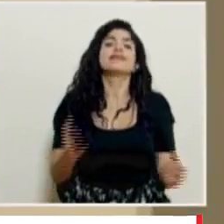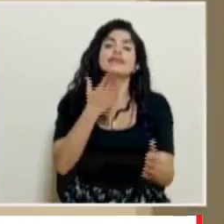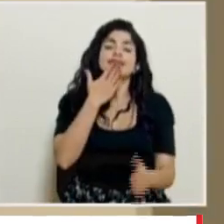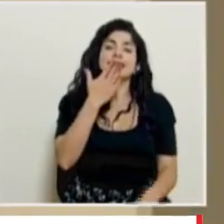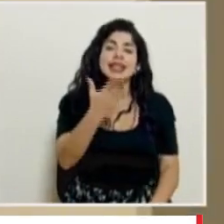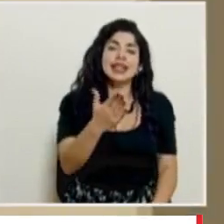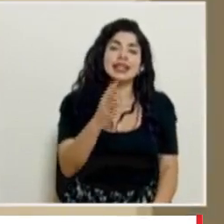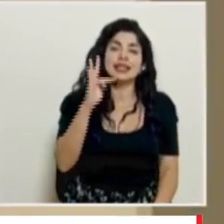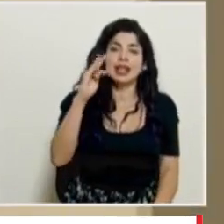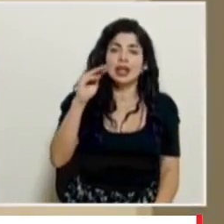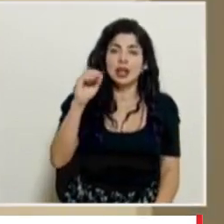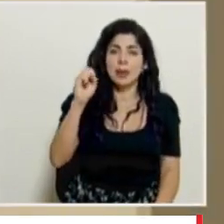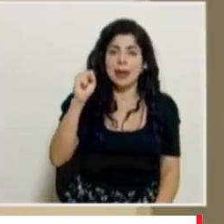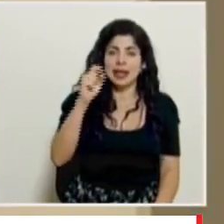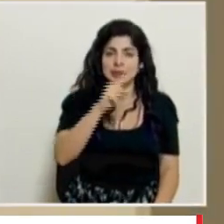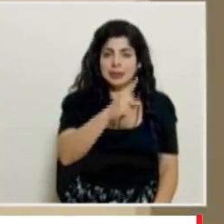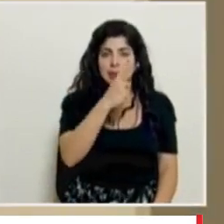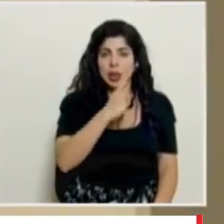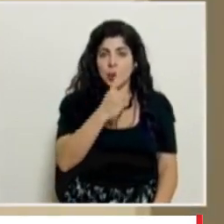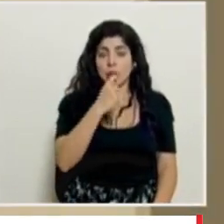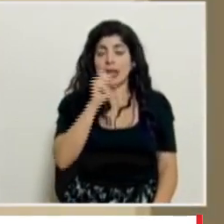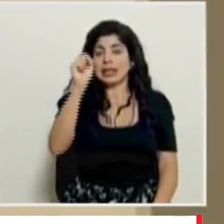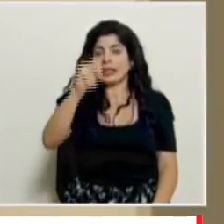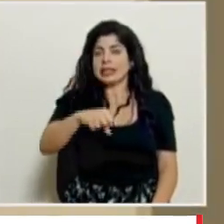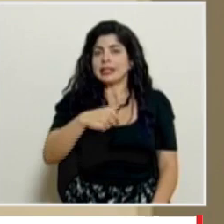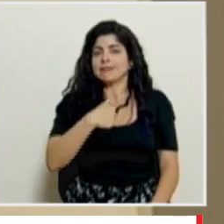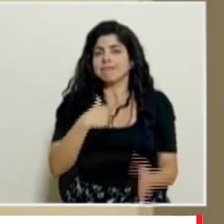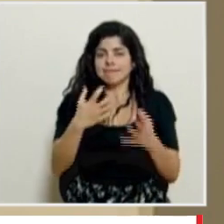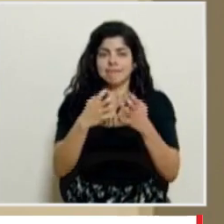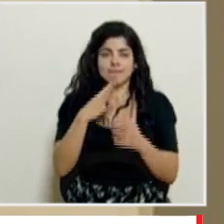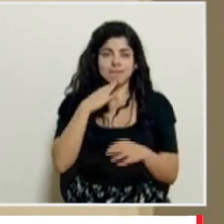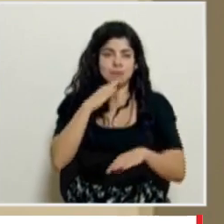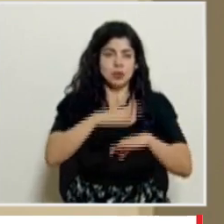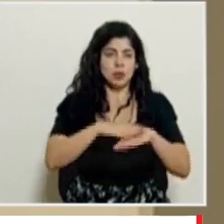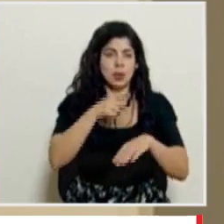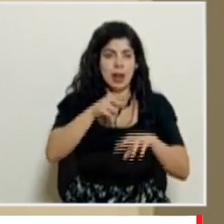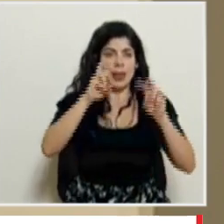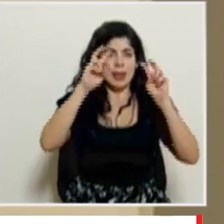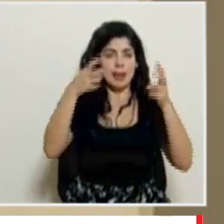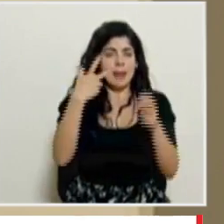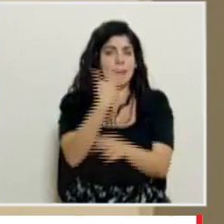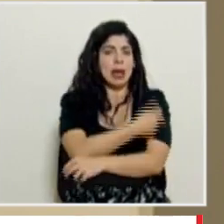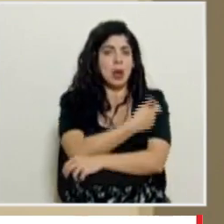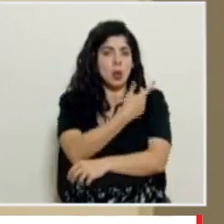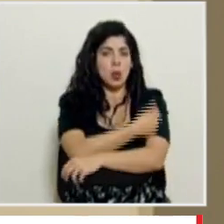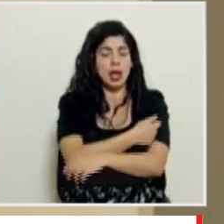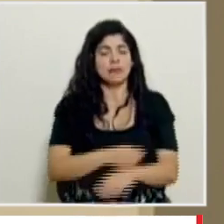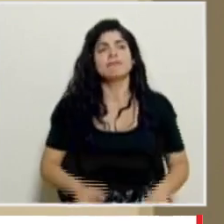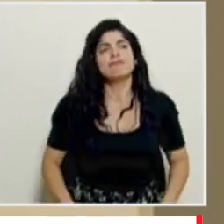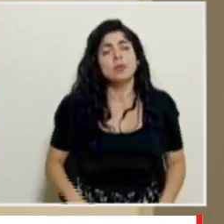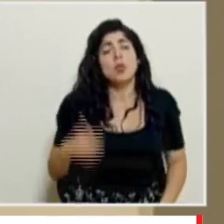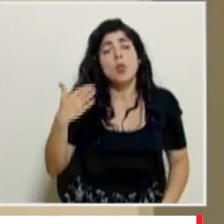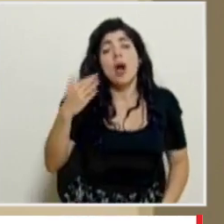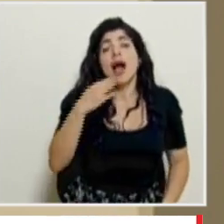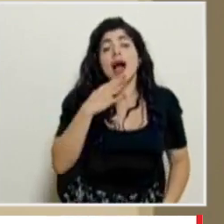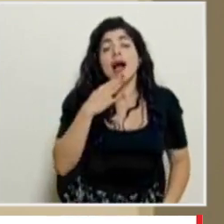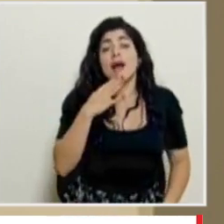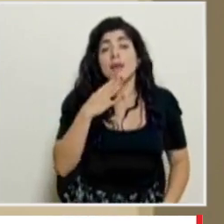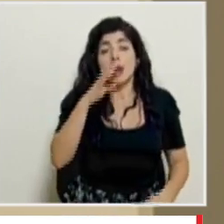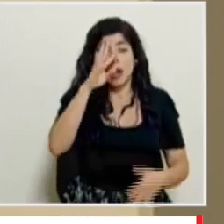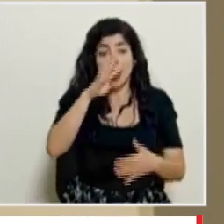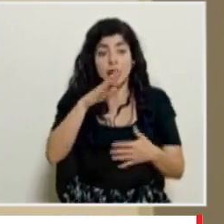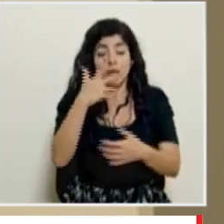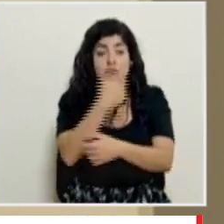gracias Tomás por sus preguntas yo sí quisiera bueno pues referirme también al tema este de la vacunación cuando hablamos de que completar el